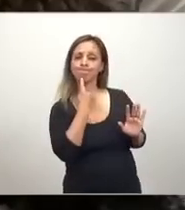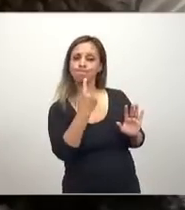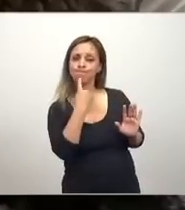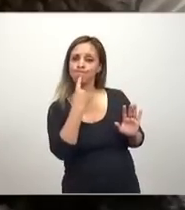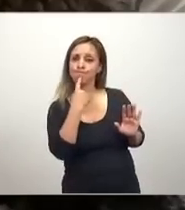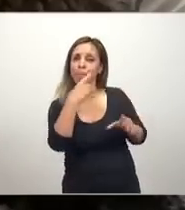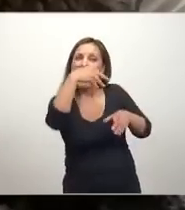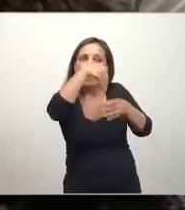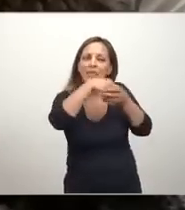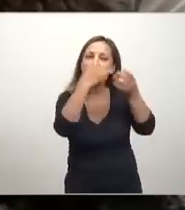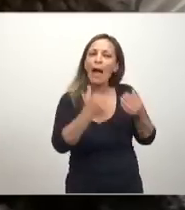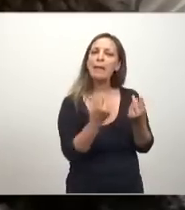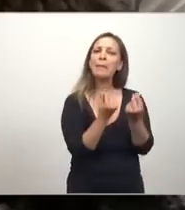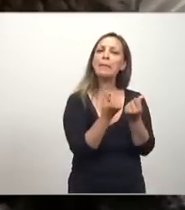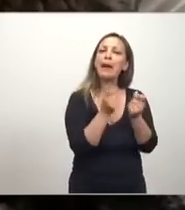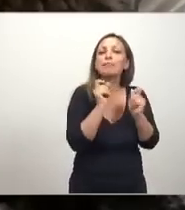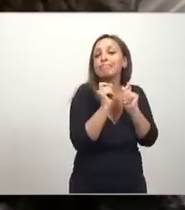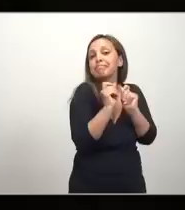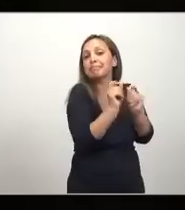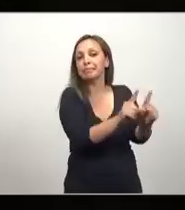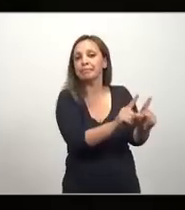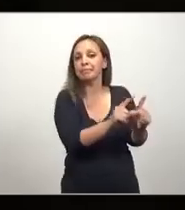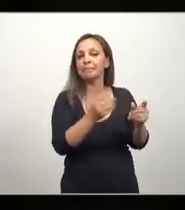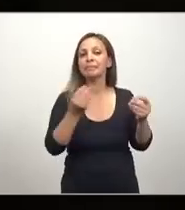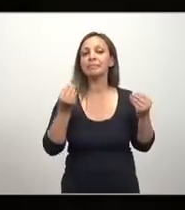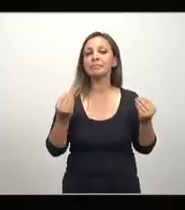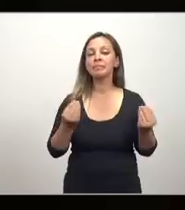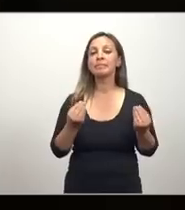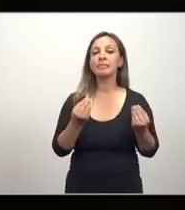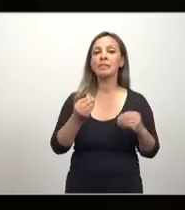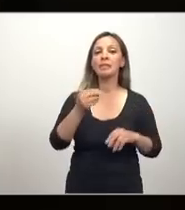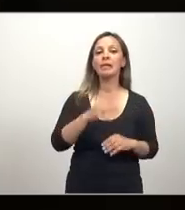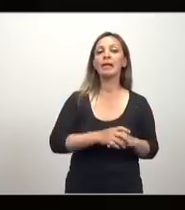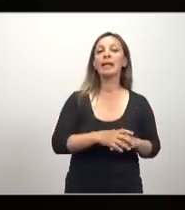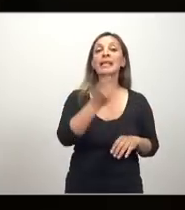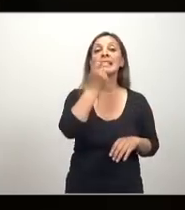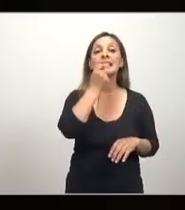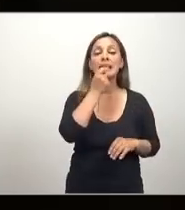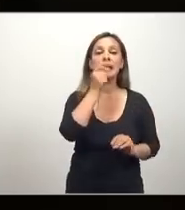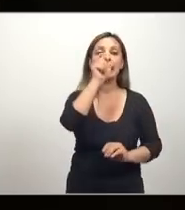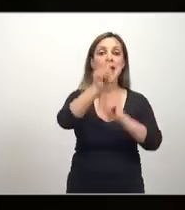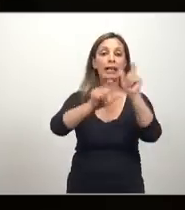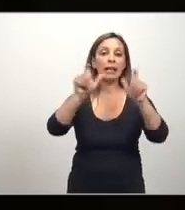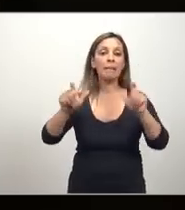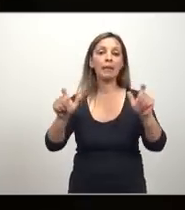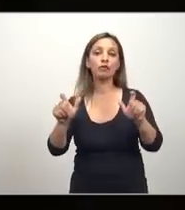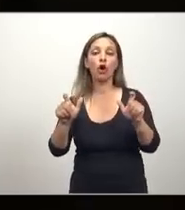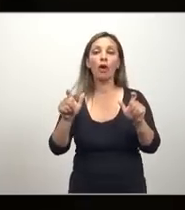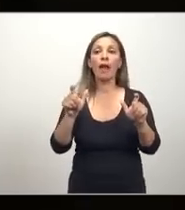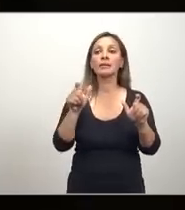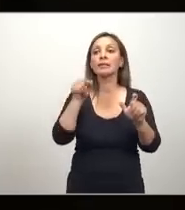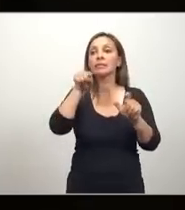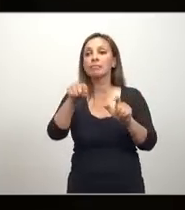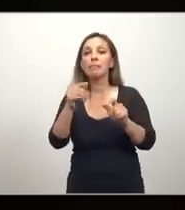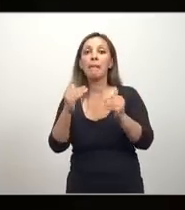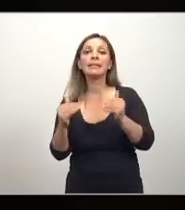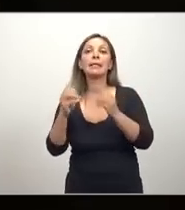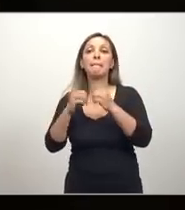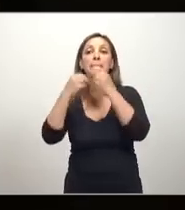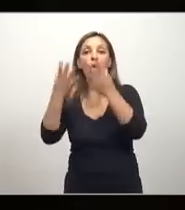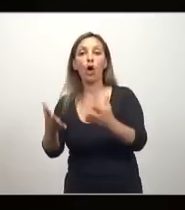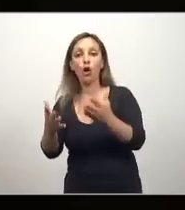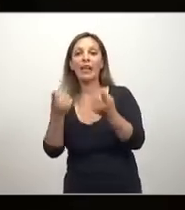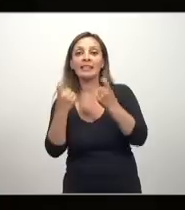valor totalmente incompleto, que se llama el criterio de Pareto. Y básicamente, si nadie puede estar mejor, si alguien esté peor, ese Estado es eficiente.